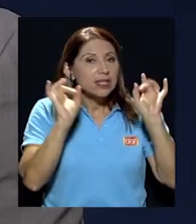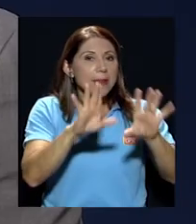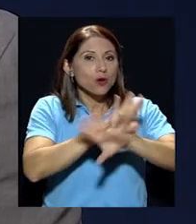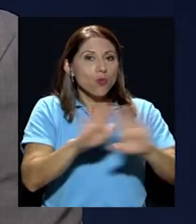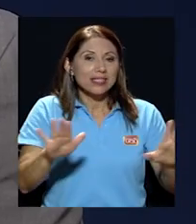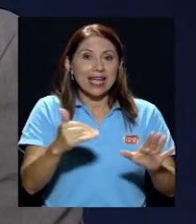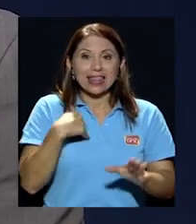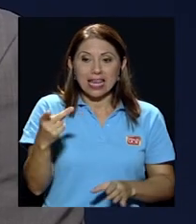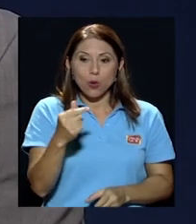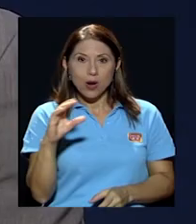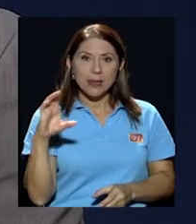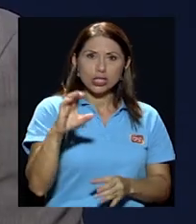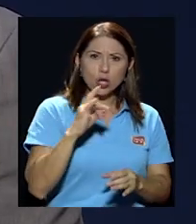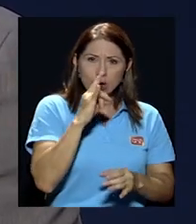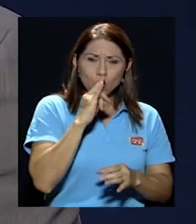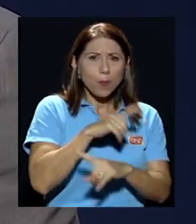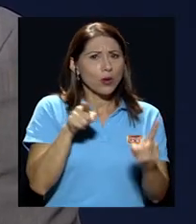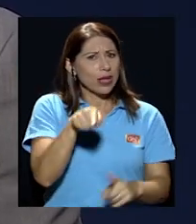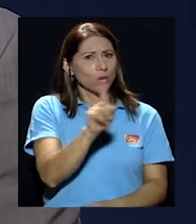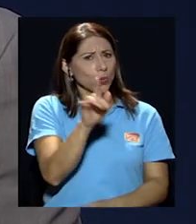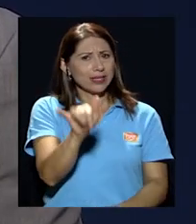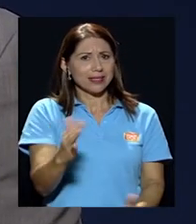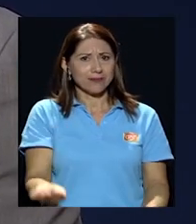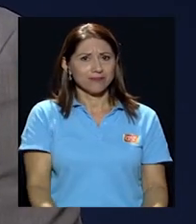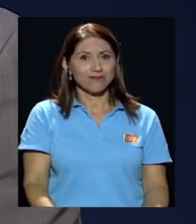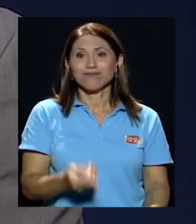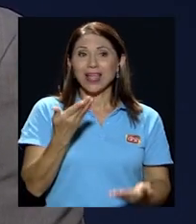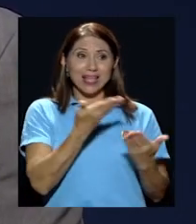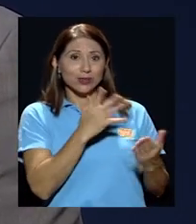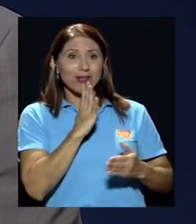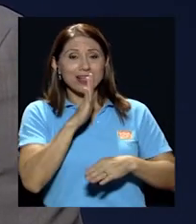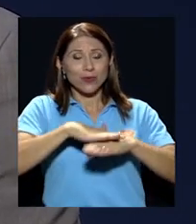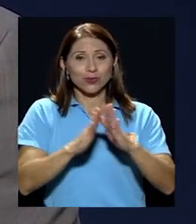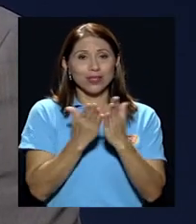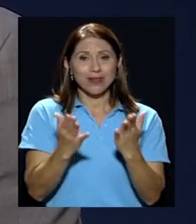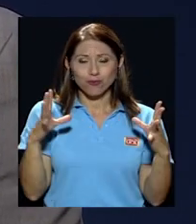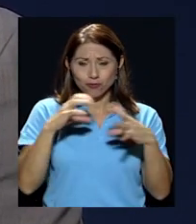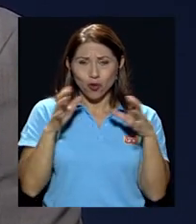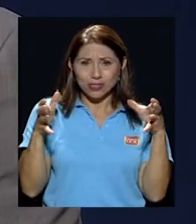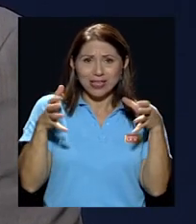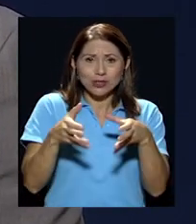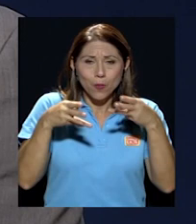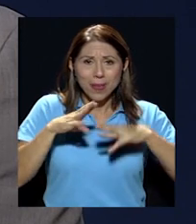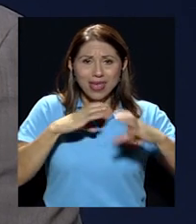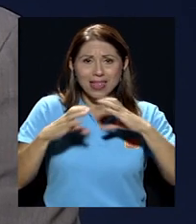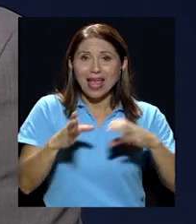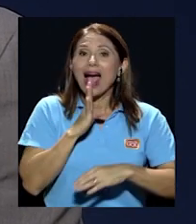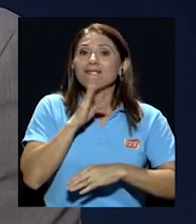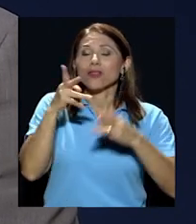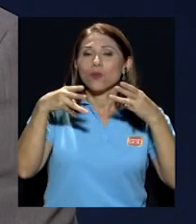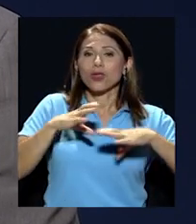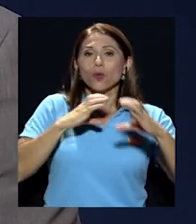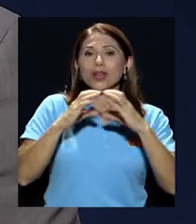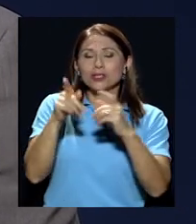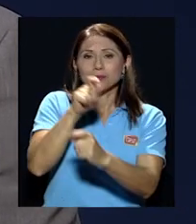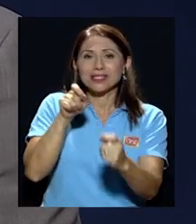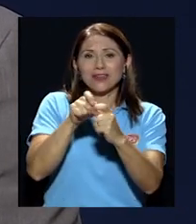hace un resumen sobre su texto específicamente con la concentración mediática ha hablado de un medio de comunicación en específico más adelante vamos a